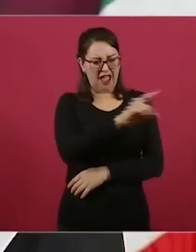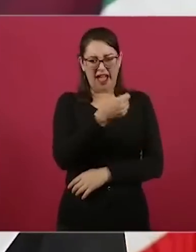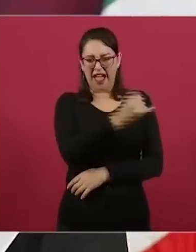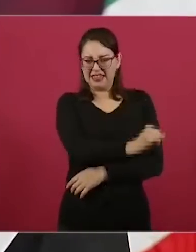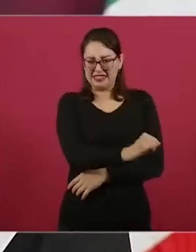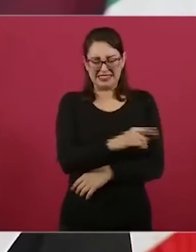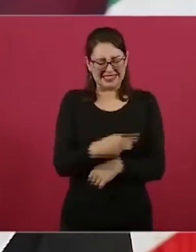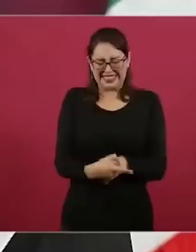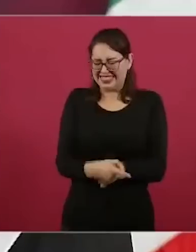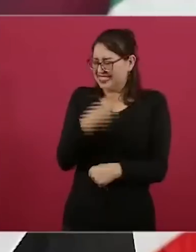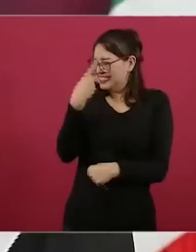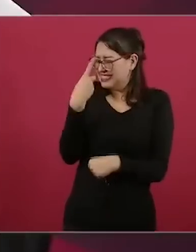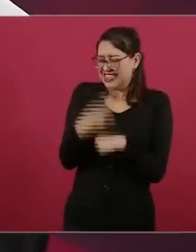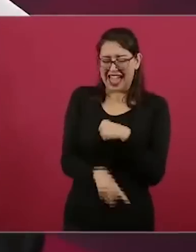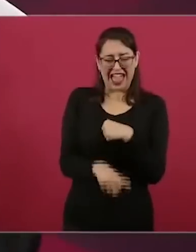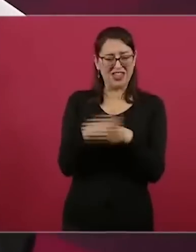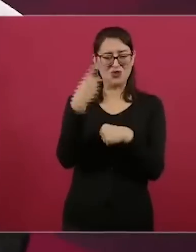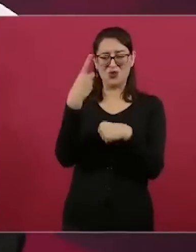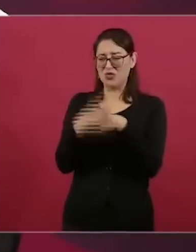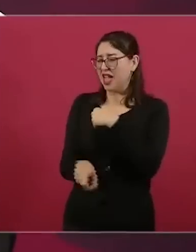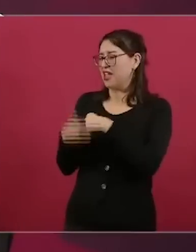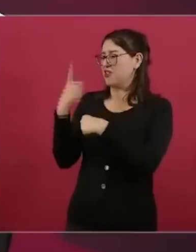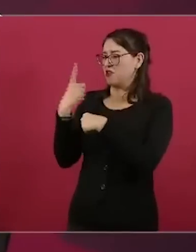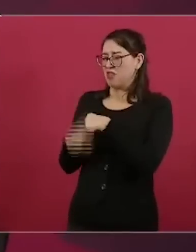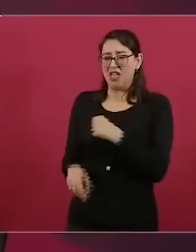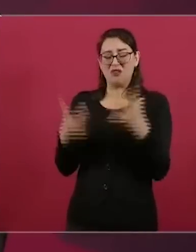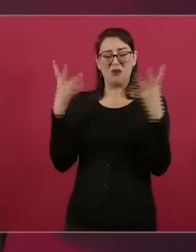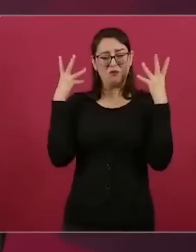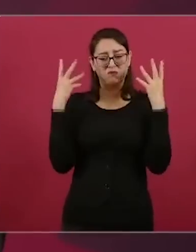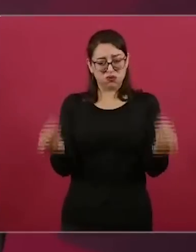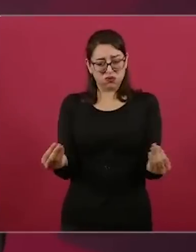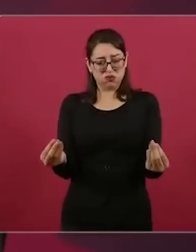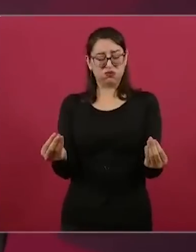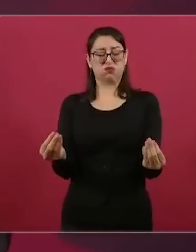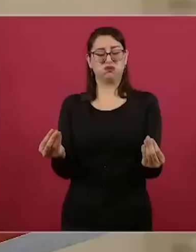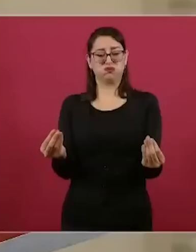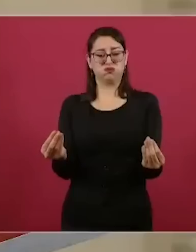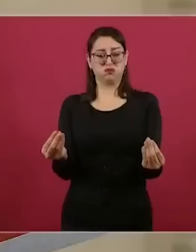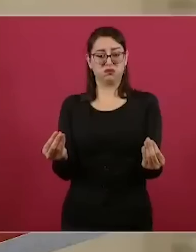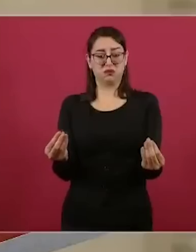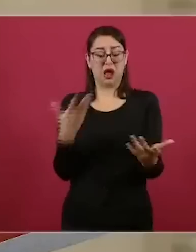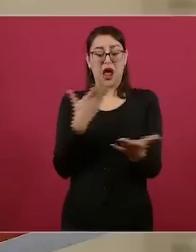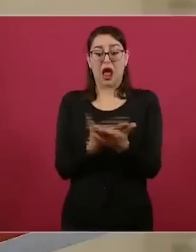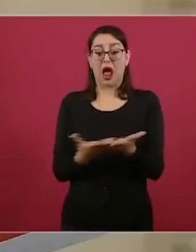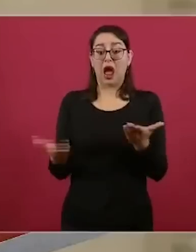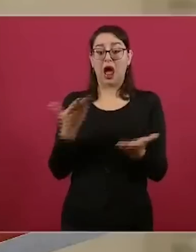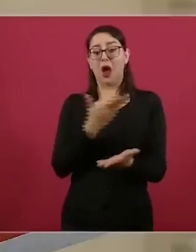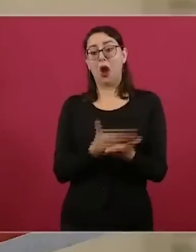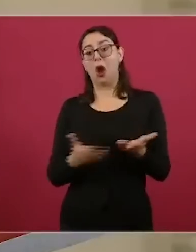¿Cuánto daño le han hecho al país? ¿Cómo para que